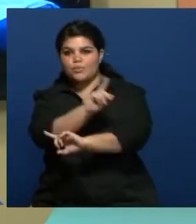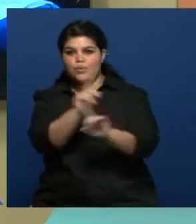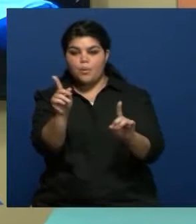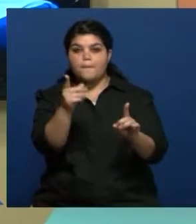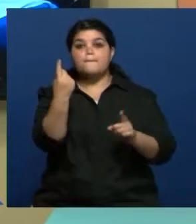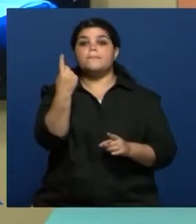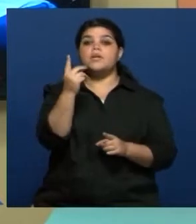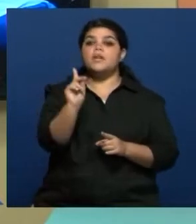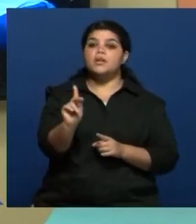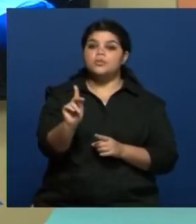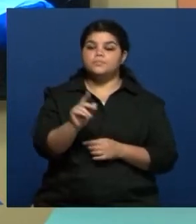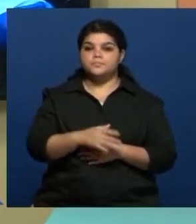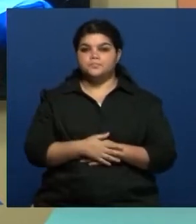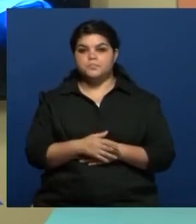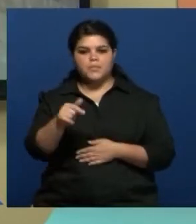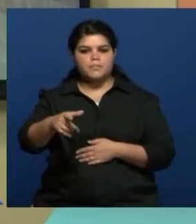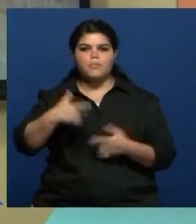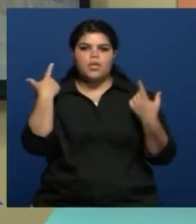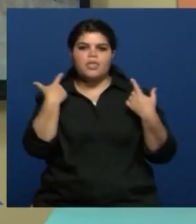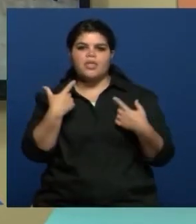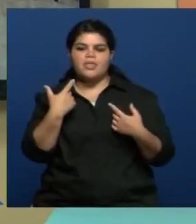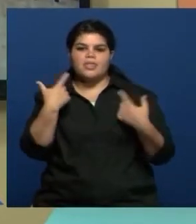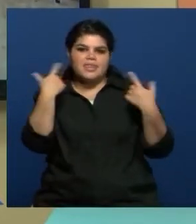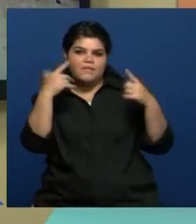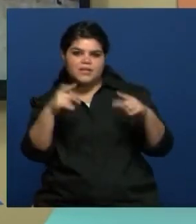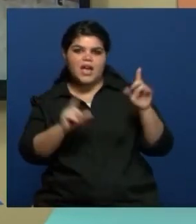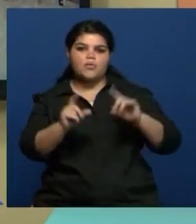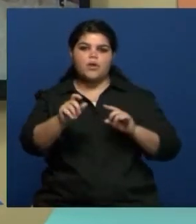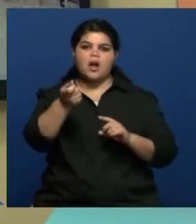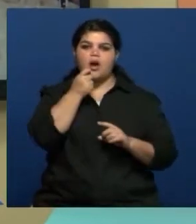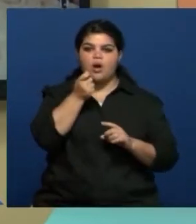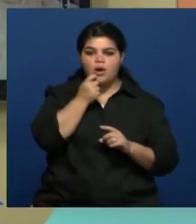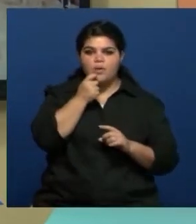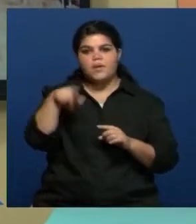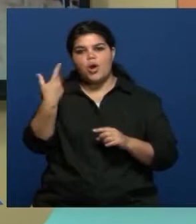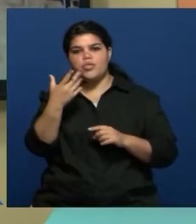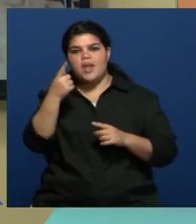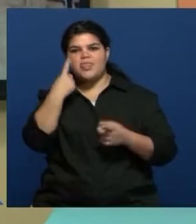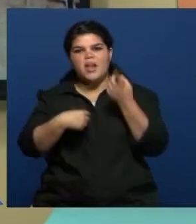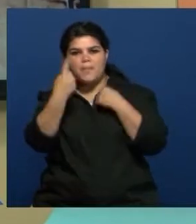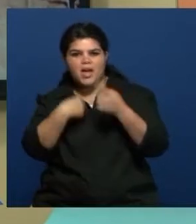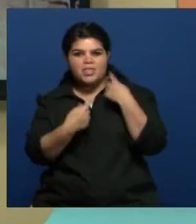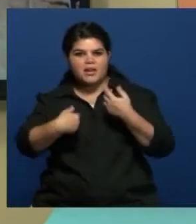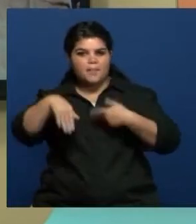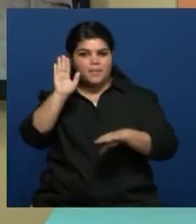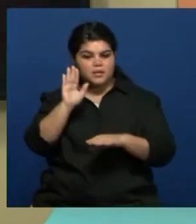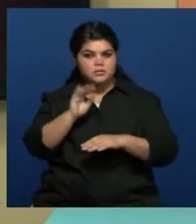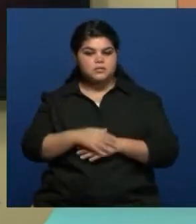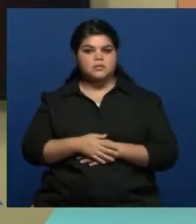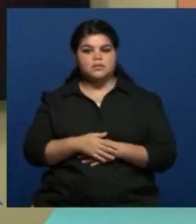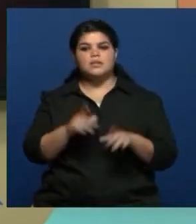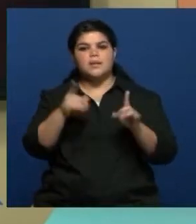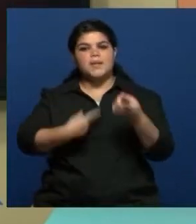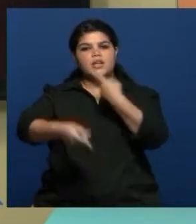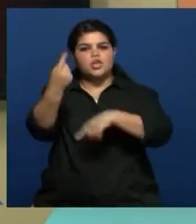pero que son muy divertidas, algunas por ahí un poco más cómicas, otras un poco más dramáticas. Y el formato que tenemos, también tenemos mucha